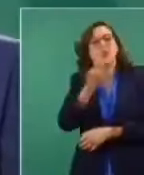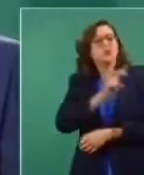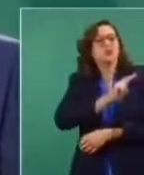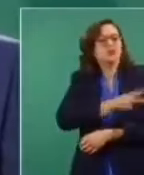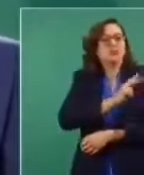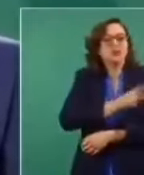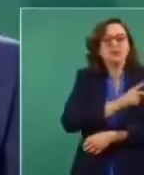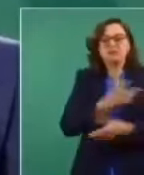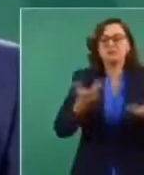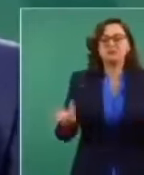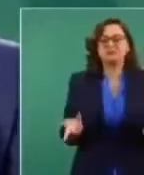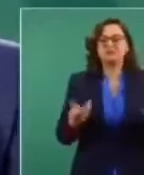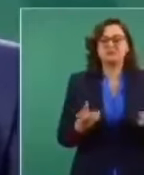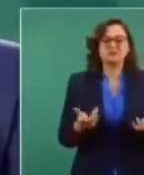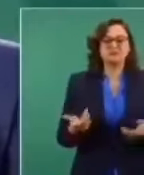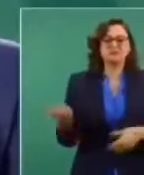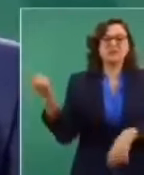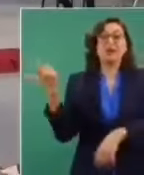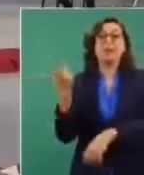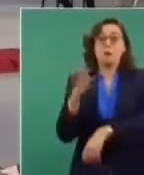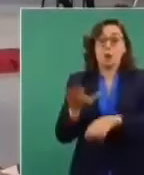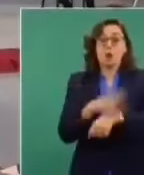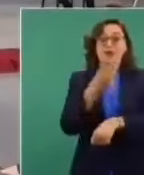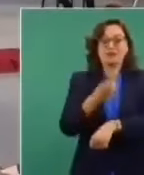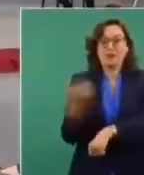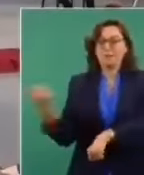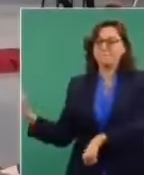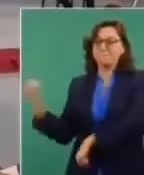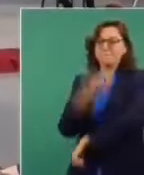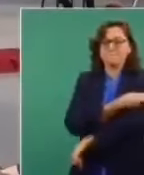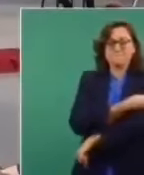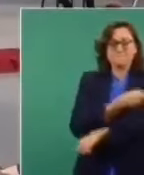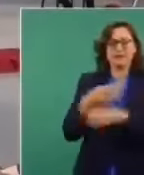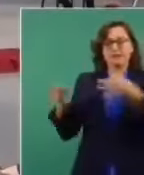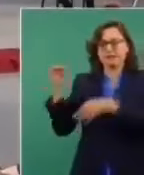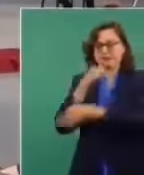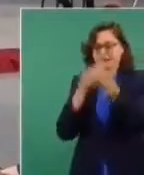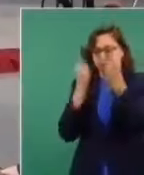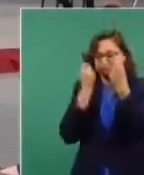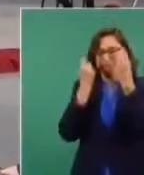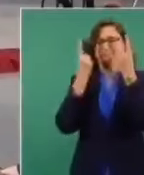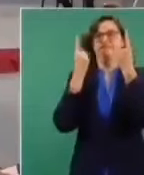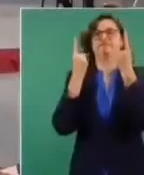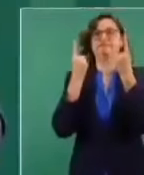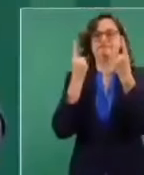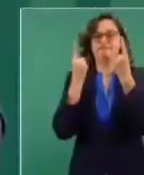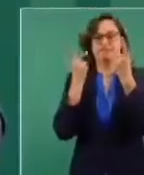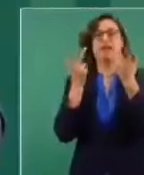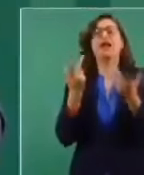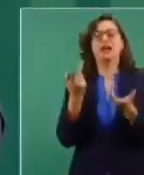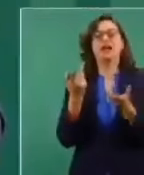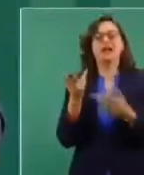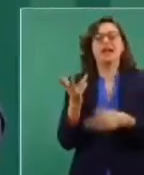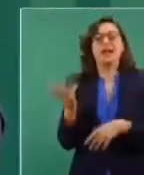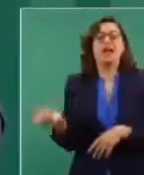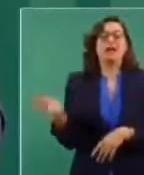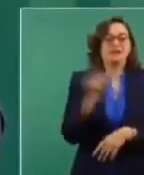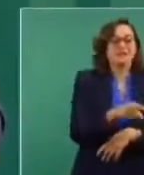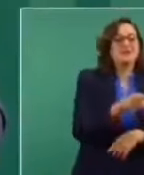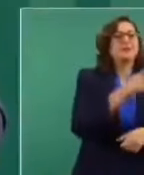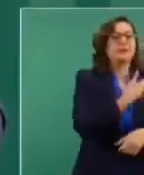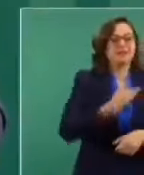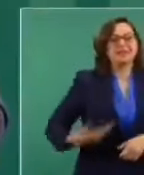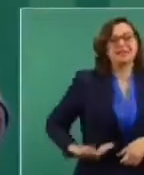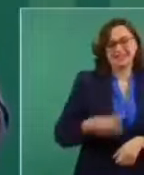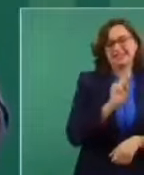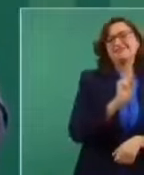El señor presidente tuvo el virus, generó anticuerpos, pero ahí juega parte importante